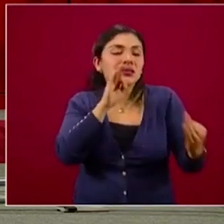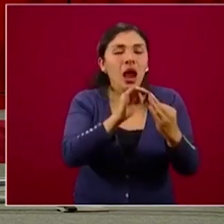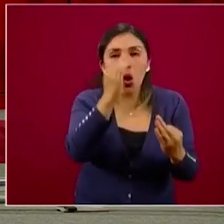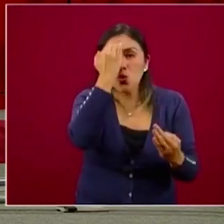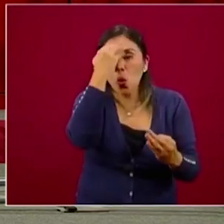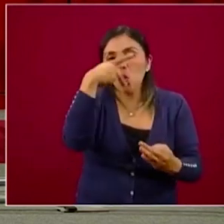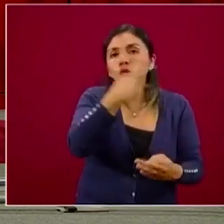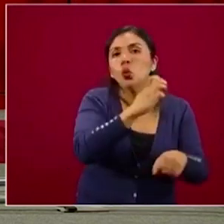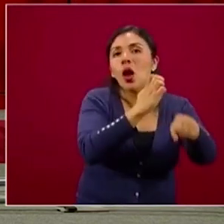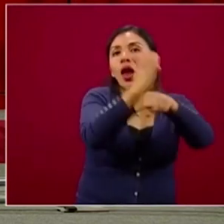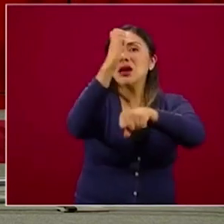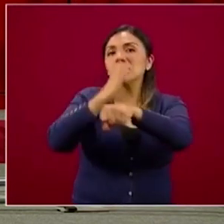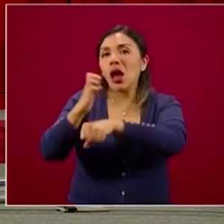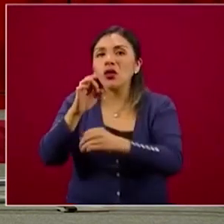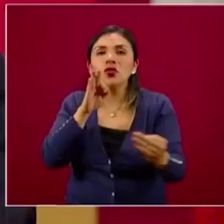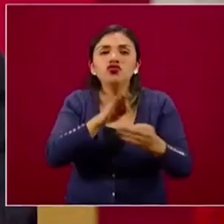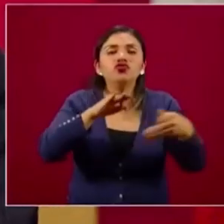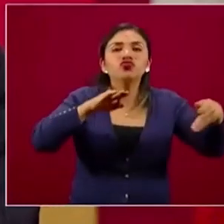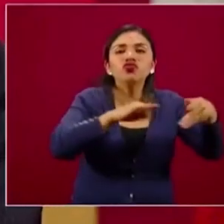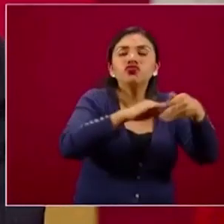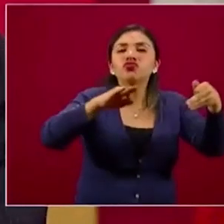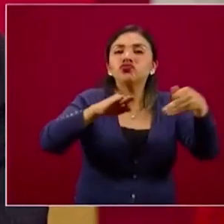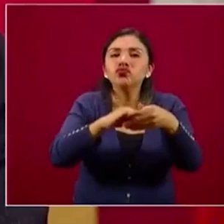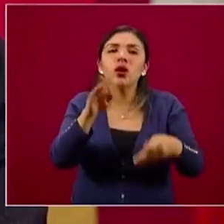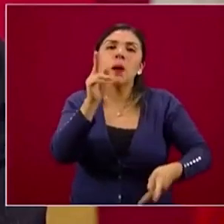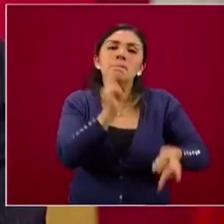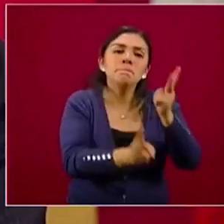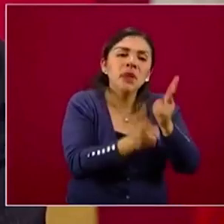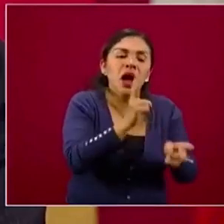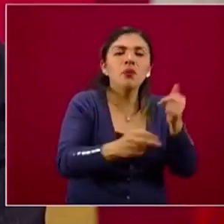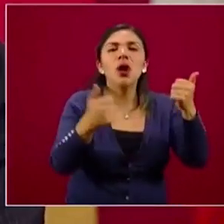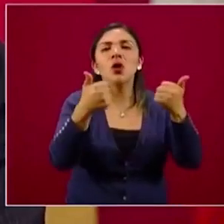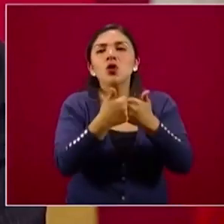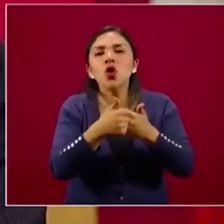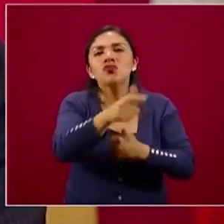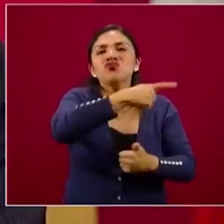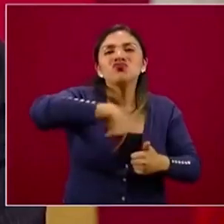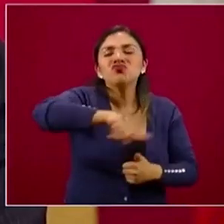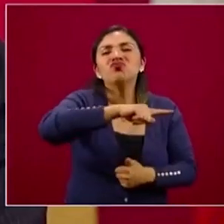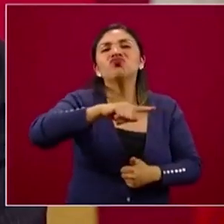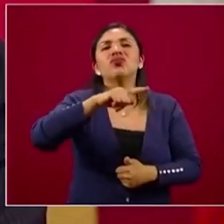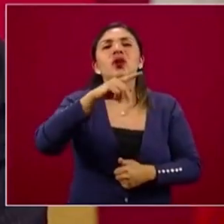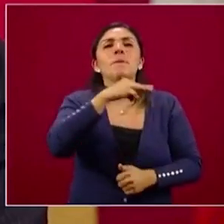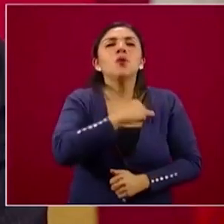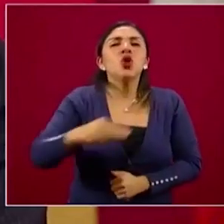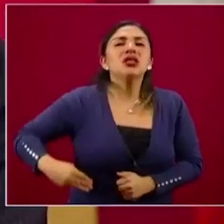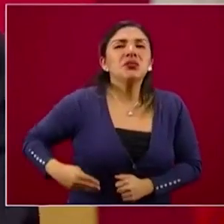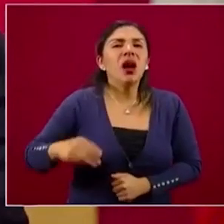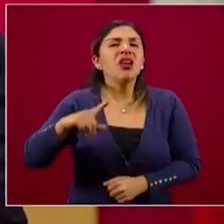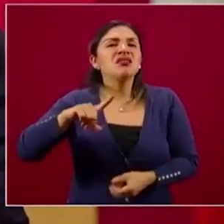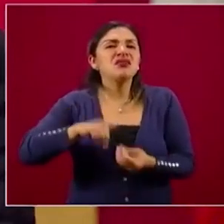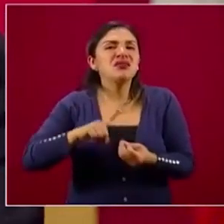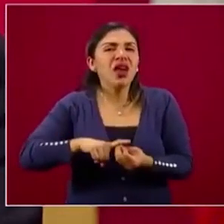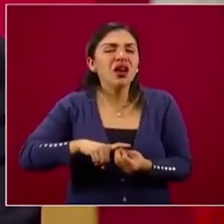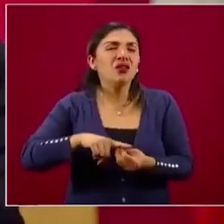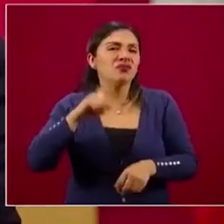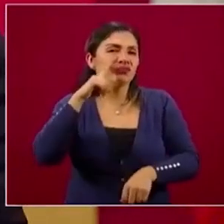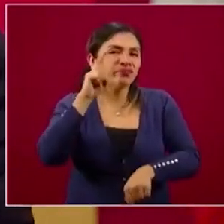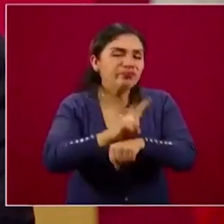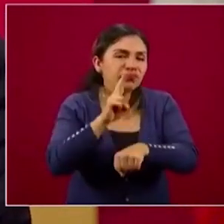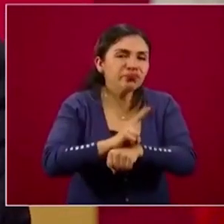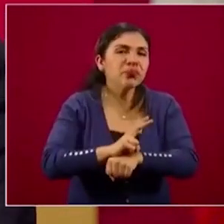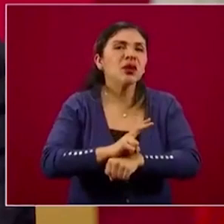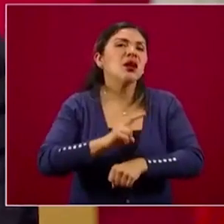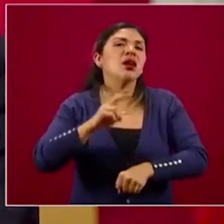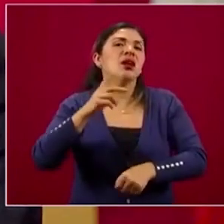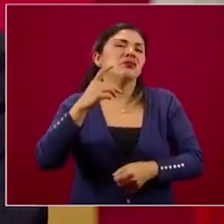ocurre en la localidad, continuamente hablan con las titulares del Poder Municipal, hablan con organizaciones sociales